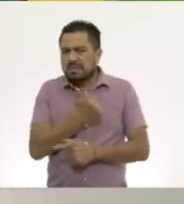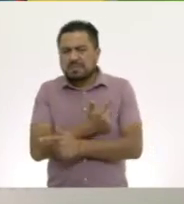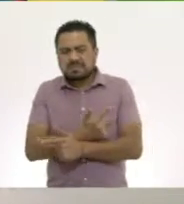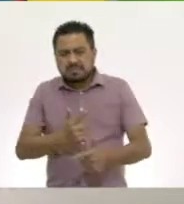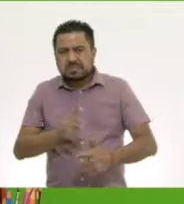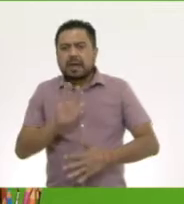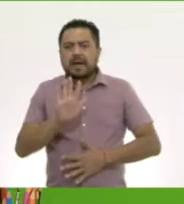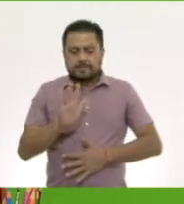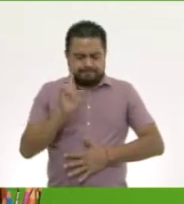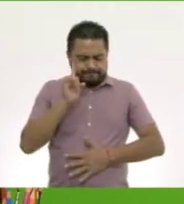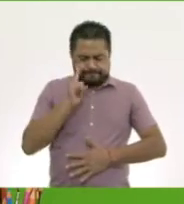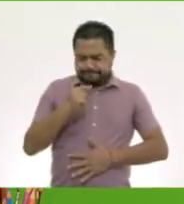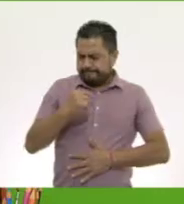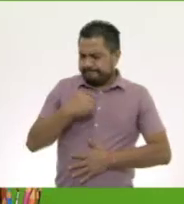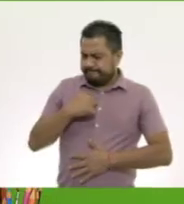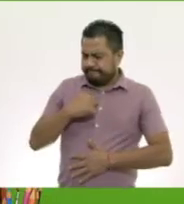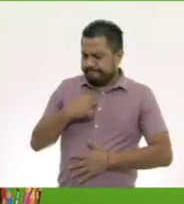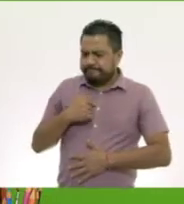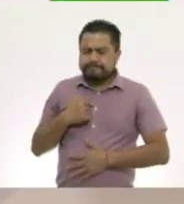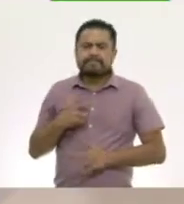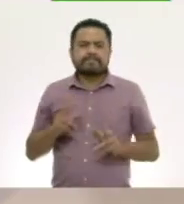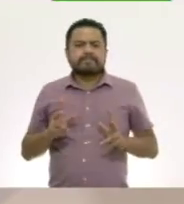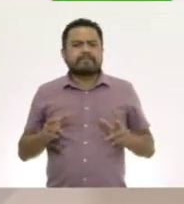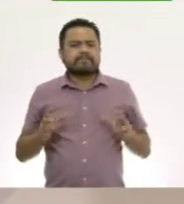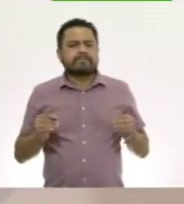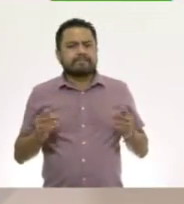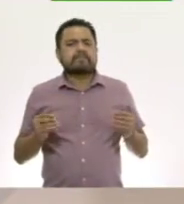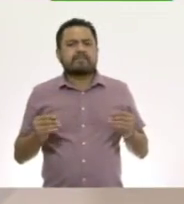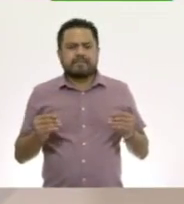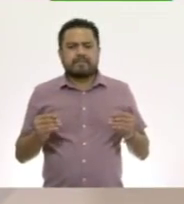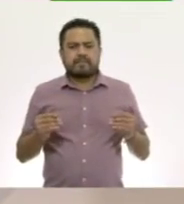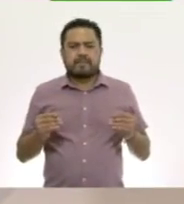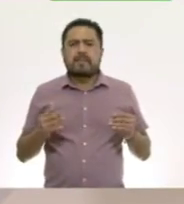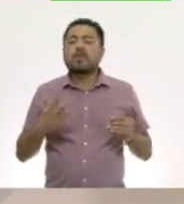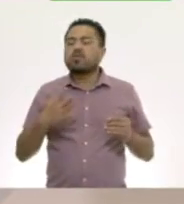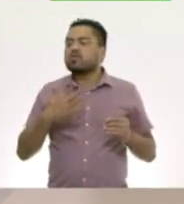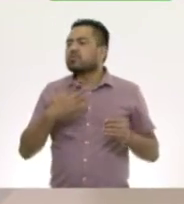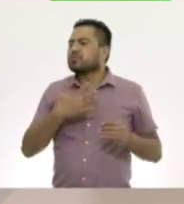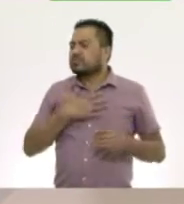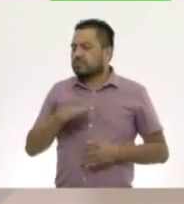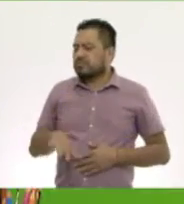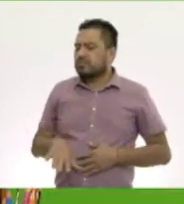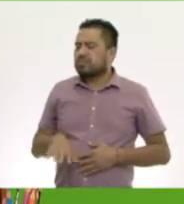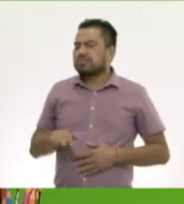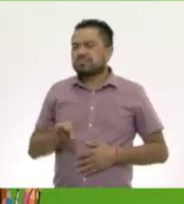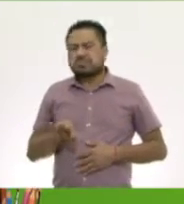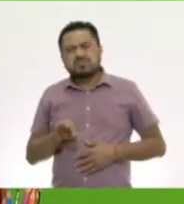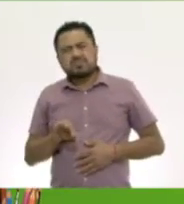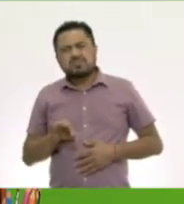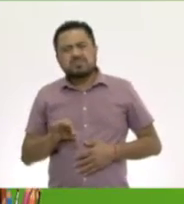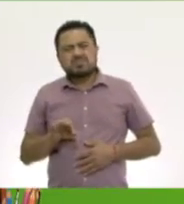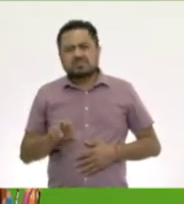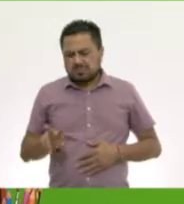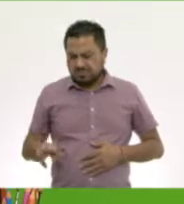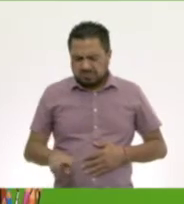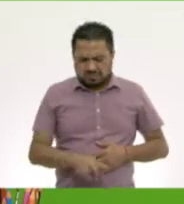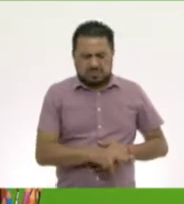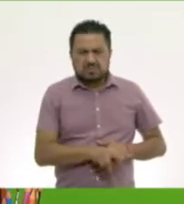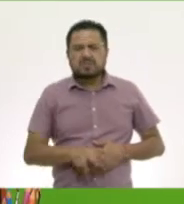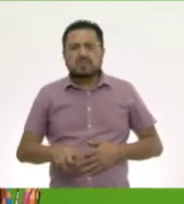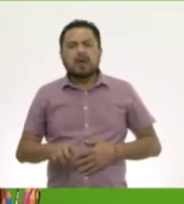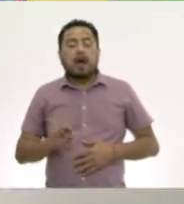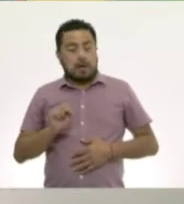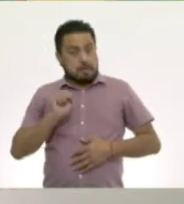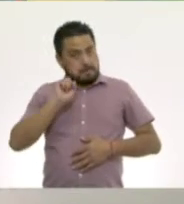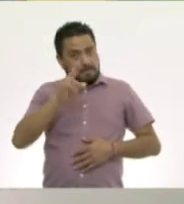A ver... Yo elijo las pinzas. Tú las pinzas, yo voy a elegir el gilófono. Muy bien.